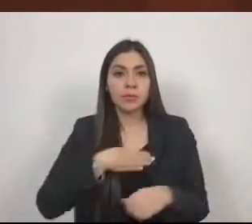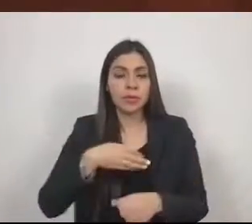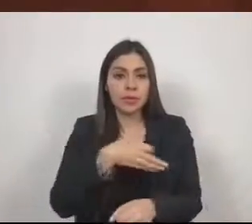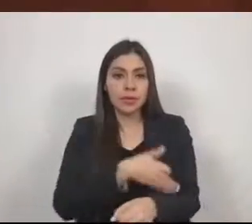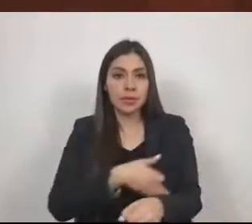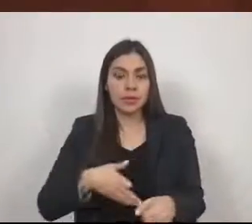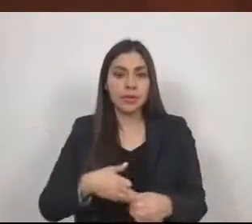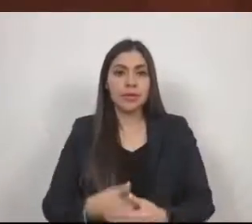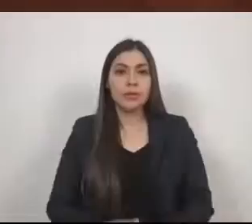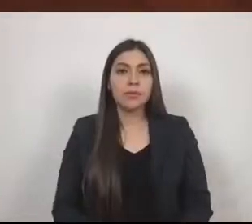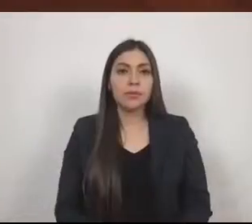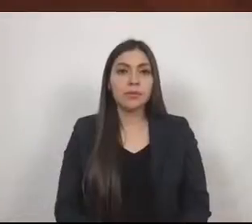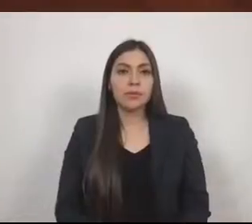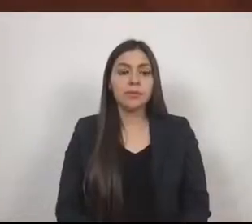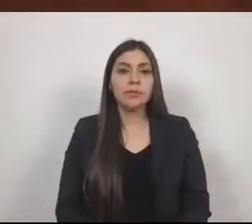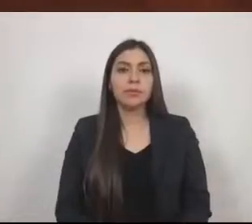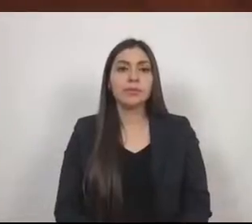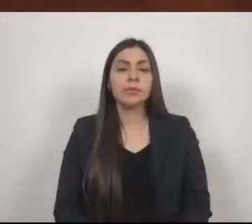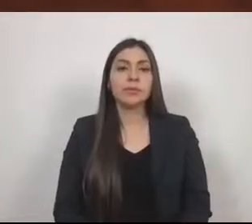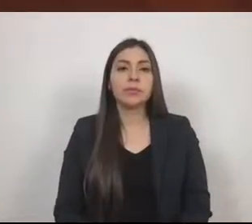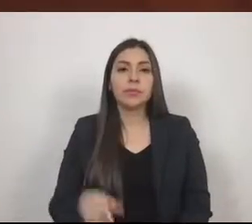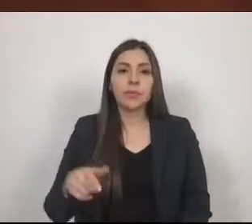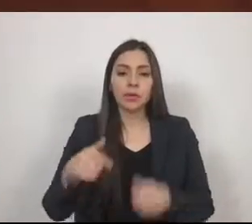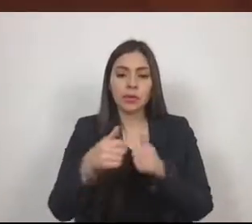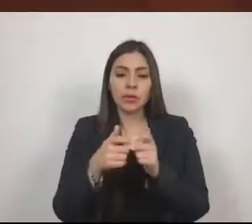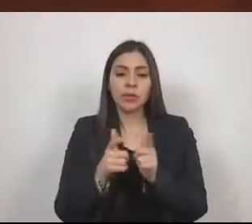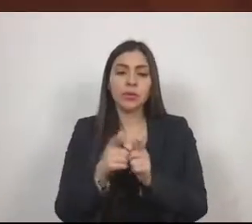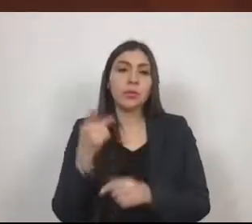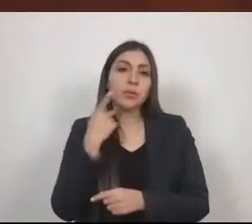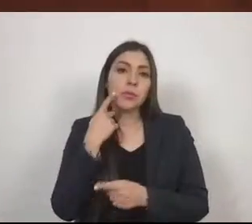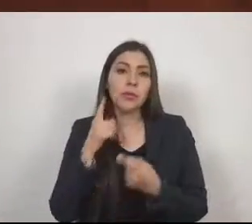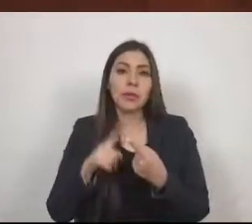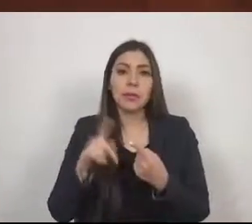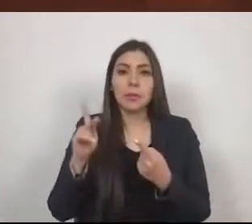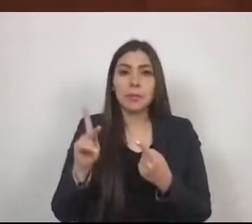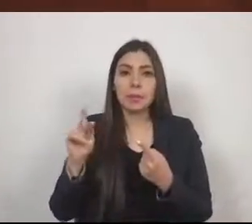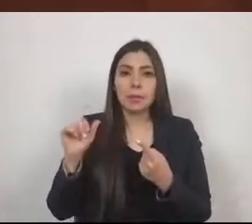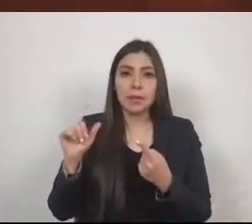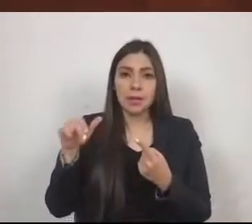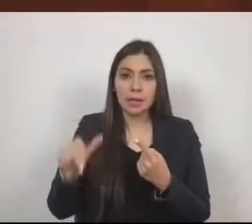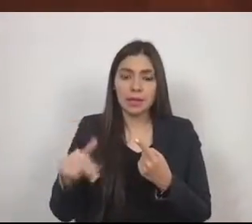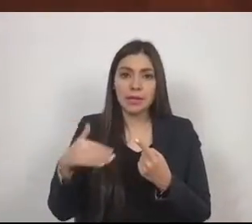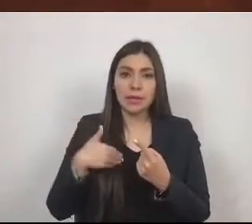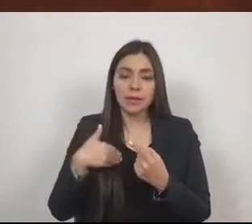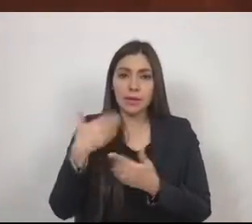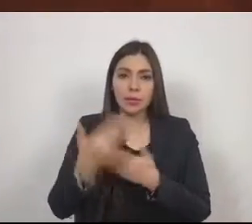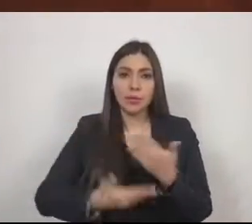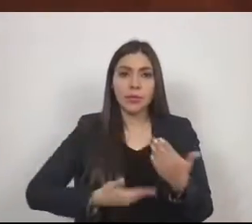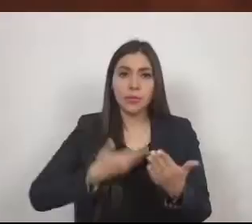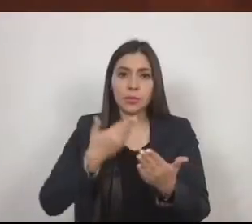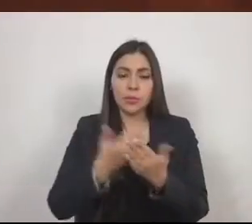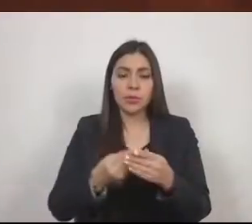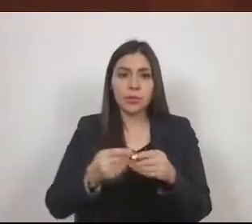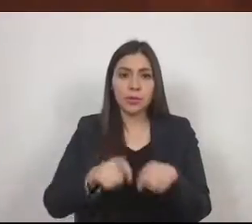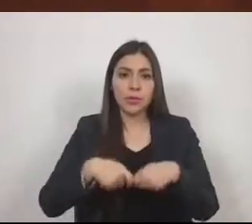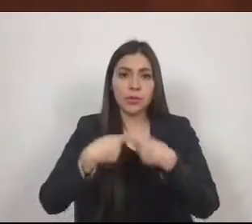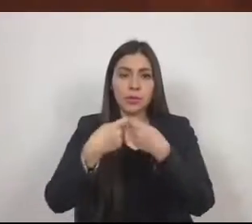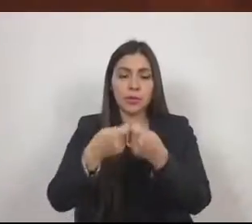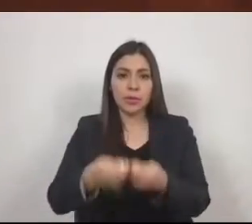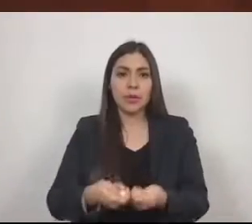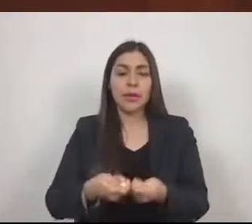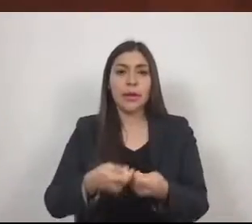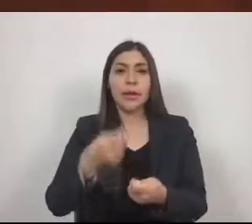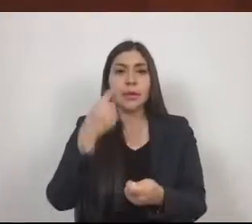A nombre del Grupo Parlamentario del Partido Acción Nacional, presento a este Pleno la iniciativa con proyecto de